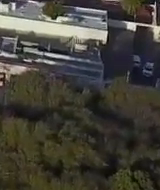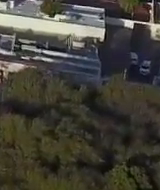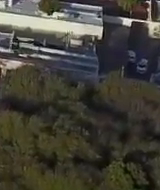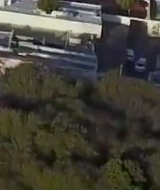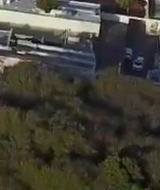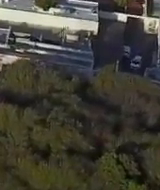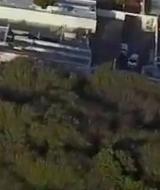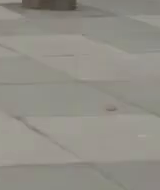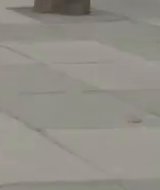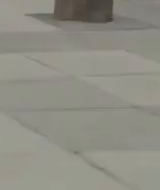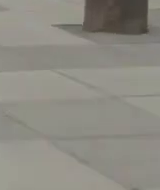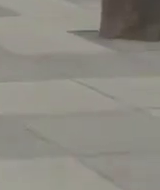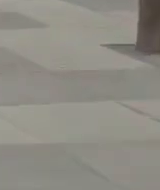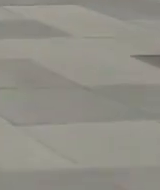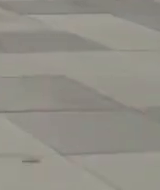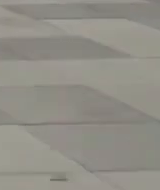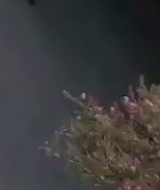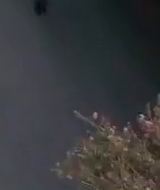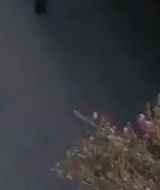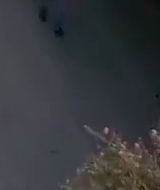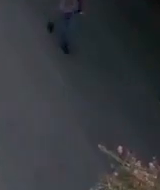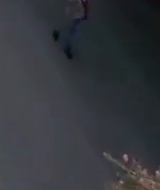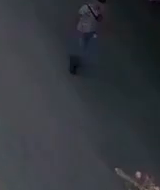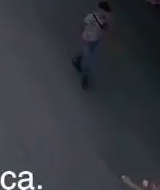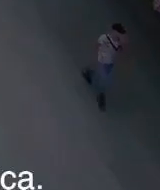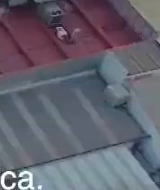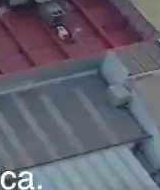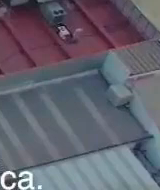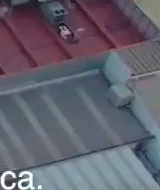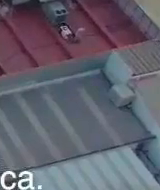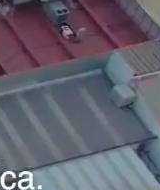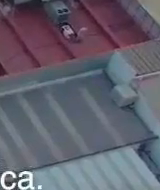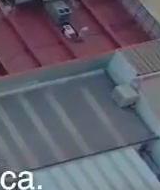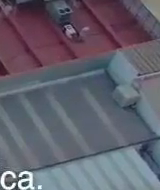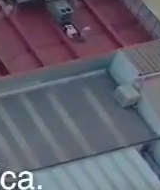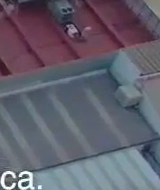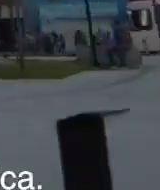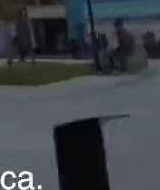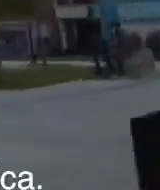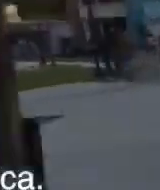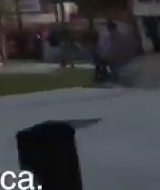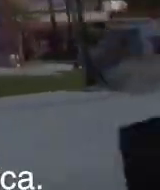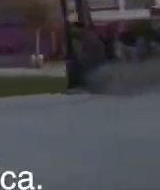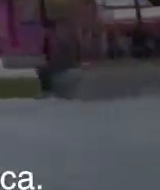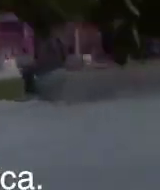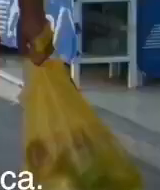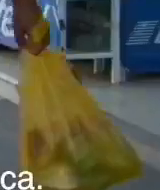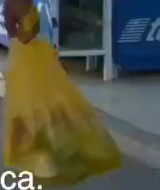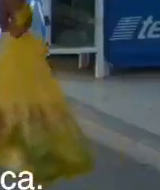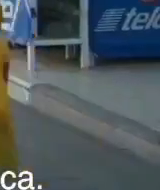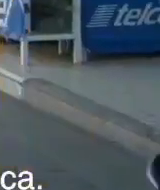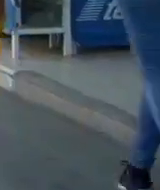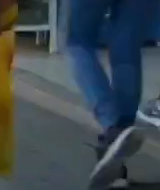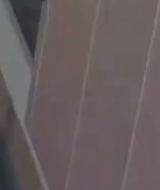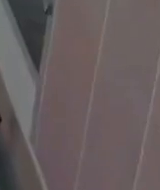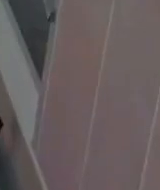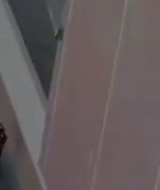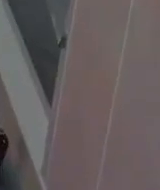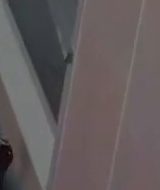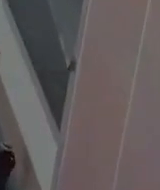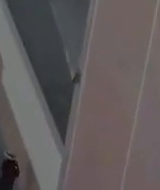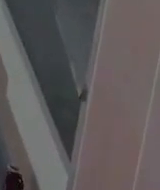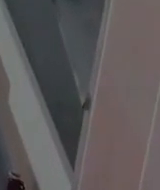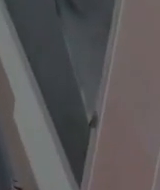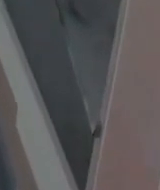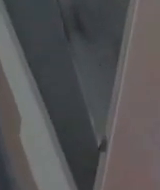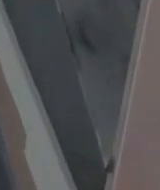urbano. Banquetas más amplias y calles más seguras, un nuevo obelisco, explanada cultural y plaza gastronómica, una inversión